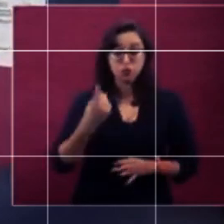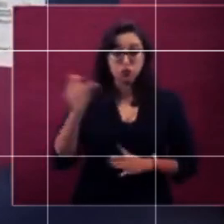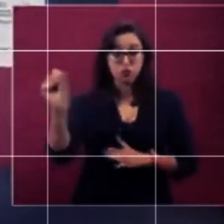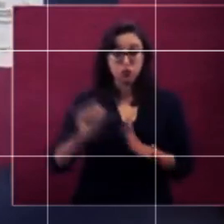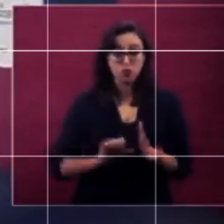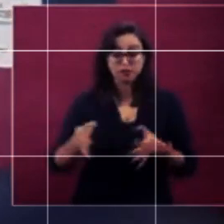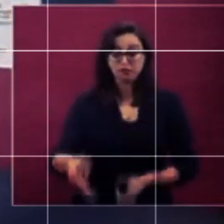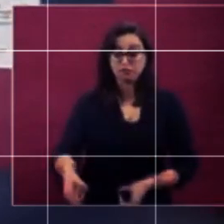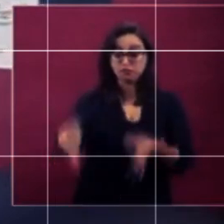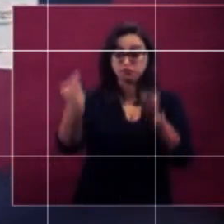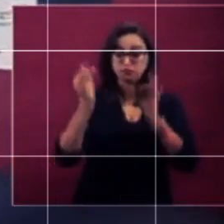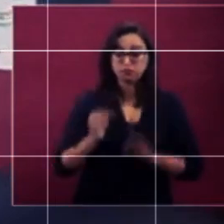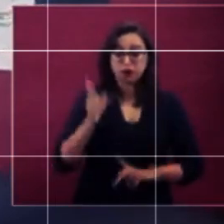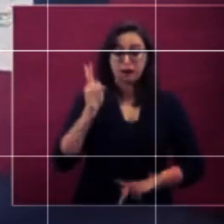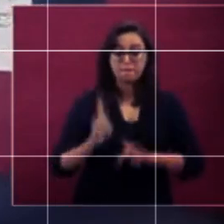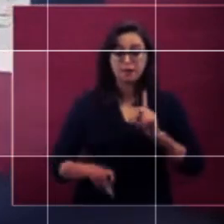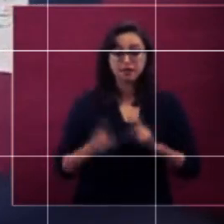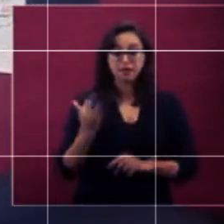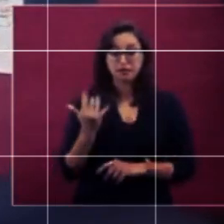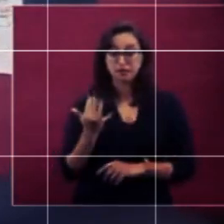el pronóstico?